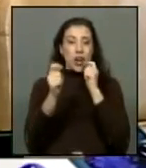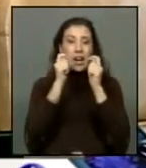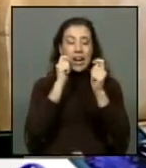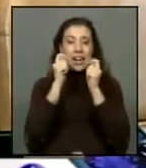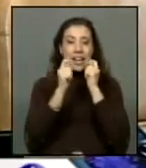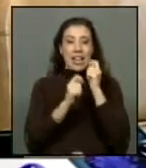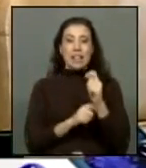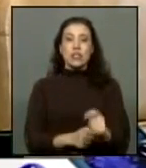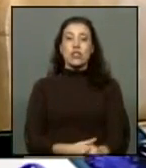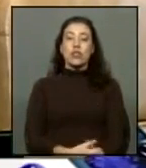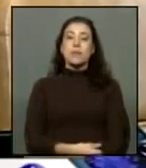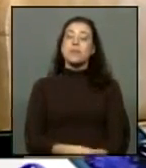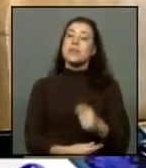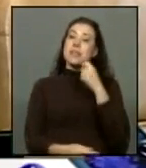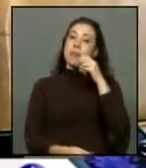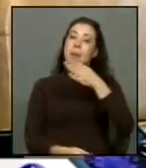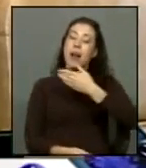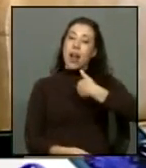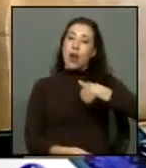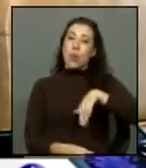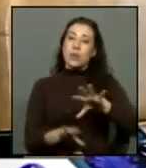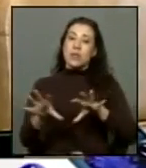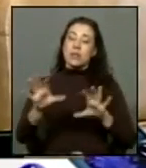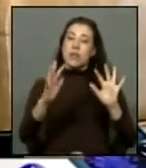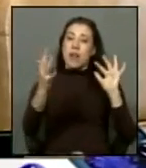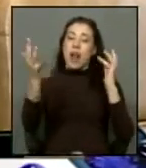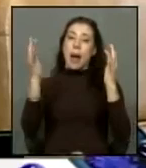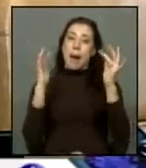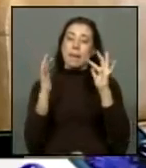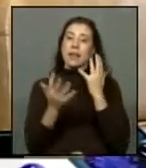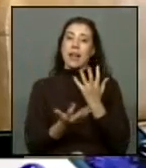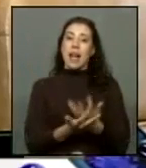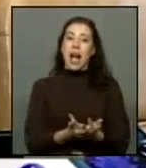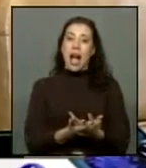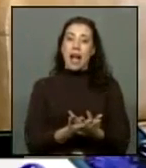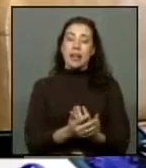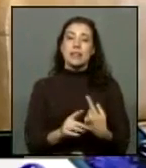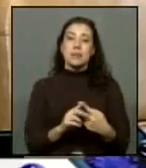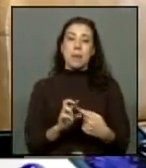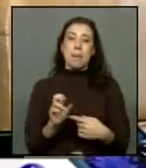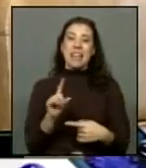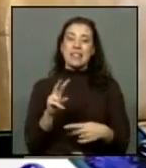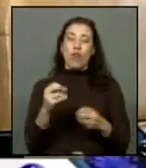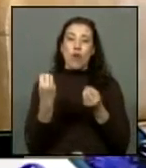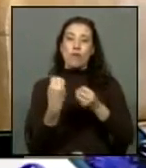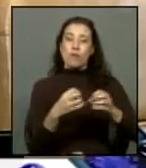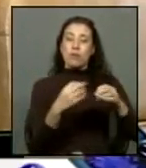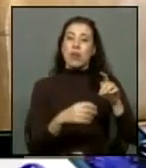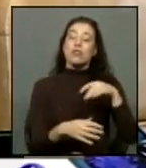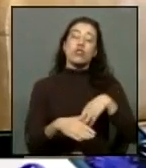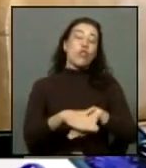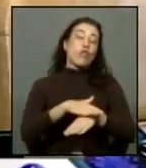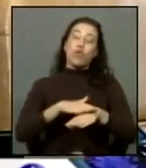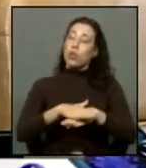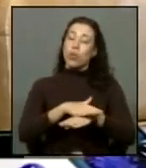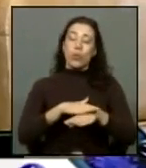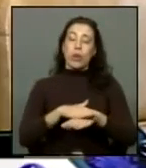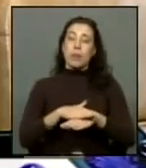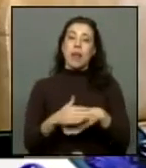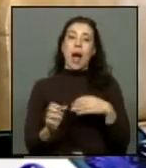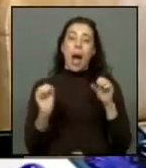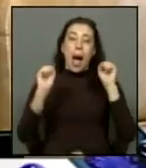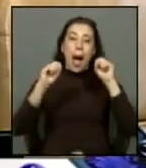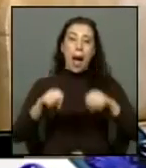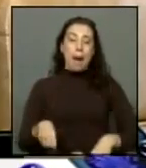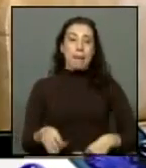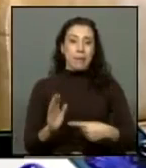constituye para nuestro patrimonio ambiental la presencia de estos pasivos y por lo tanto creemos que es fundamental aprobar